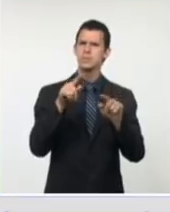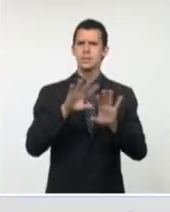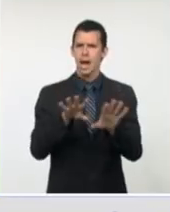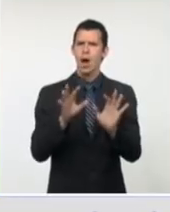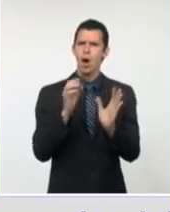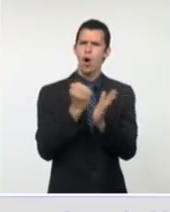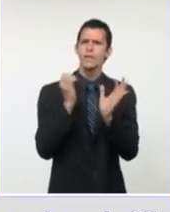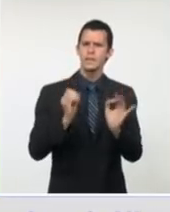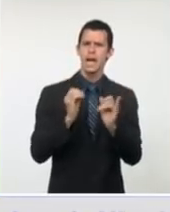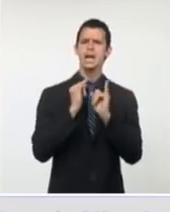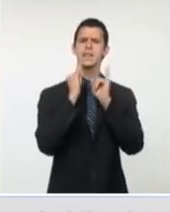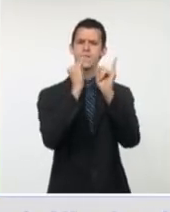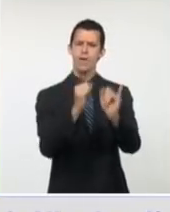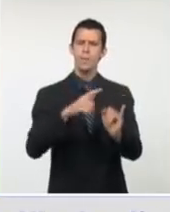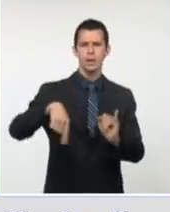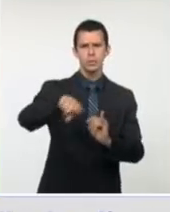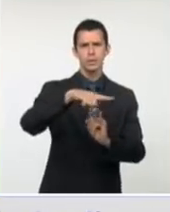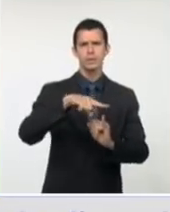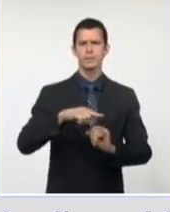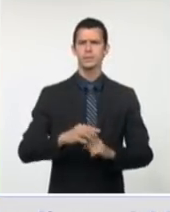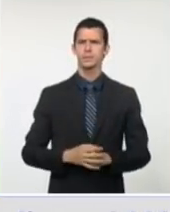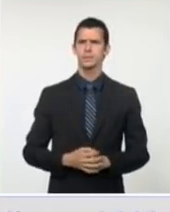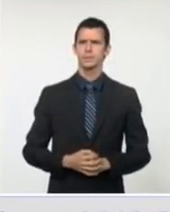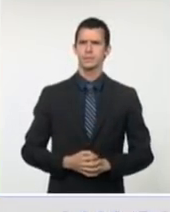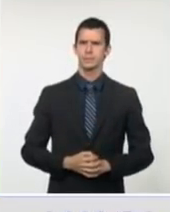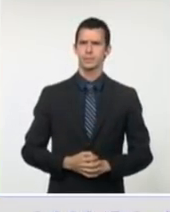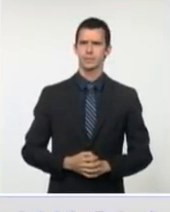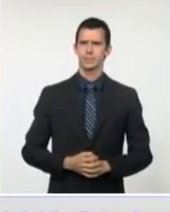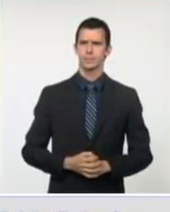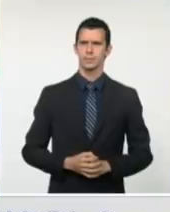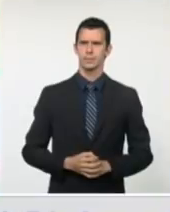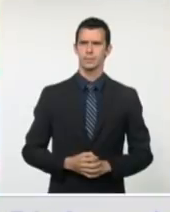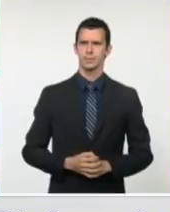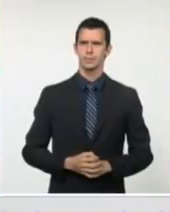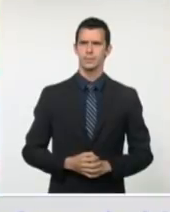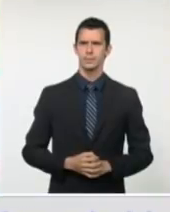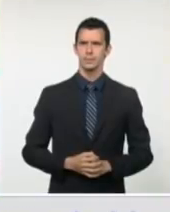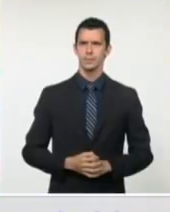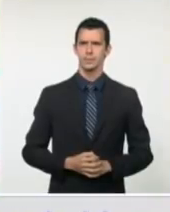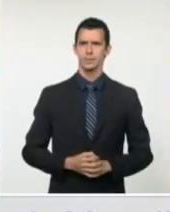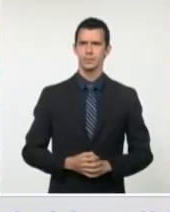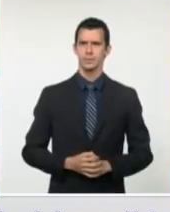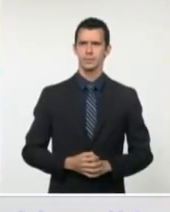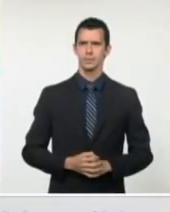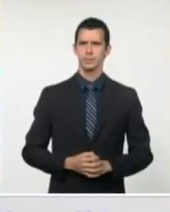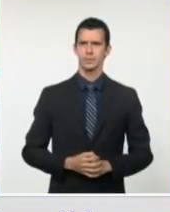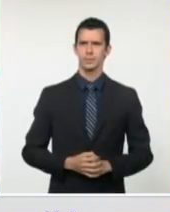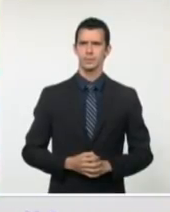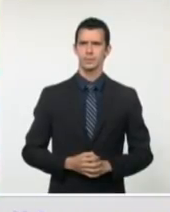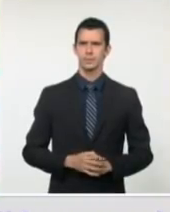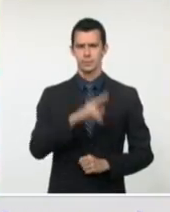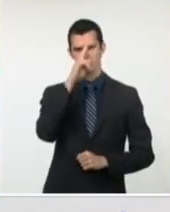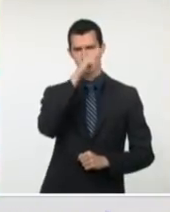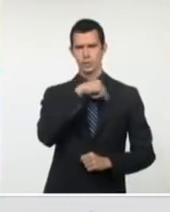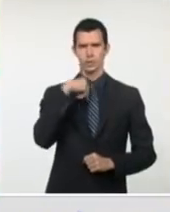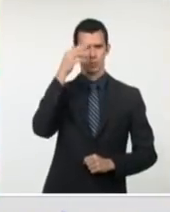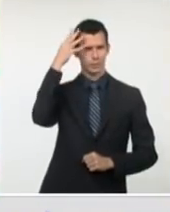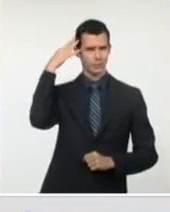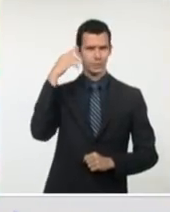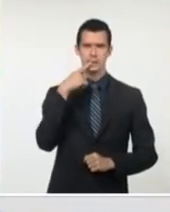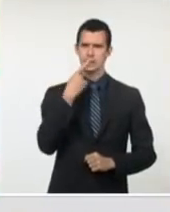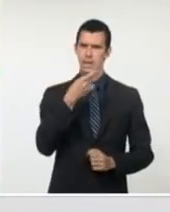Ahí hay solo un poco los elementos, ¿no? Creo que diariamente se ha ido explicando